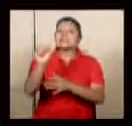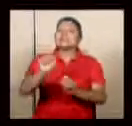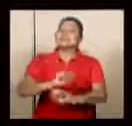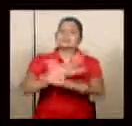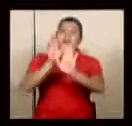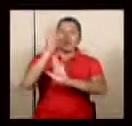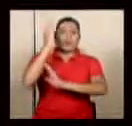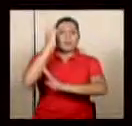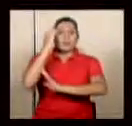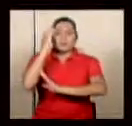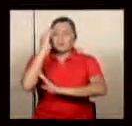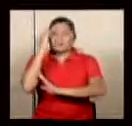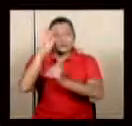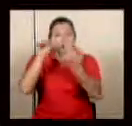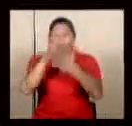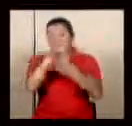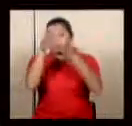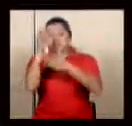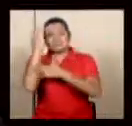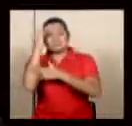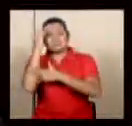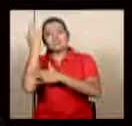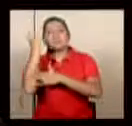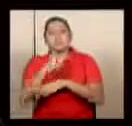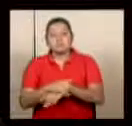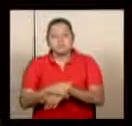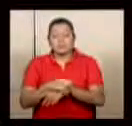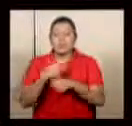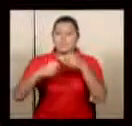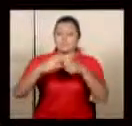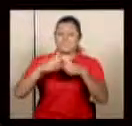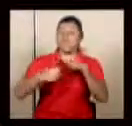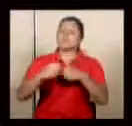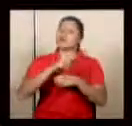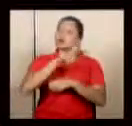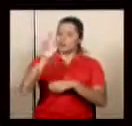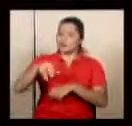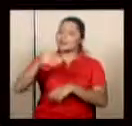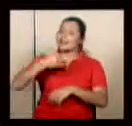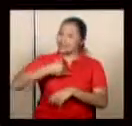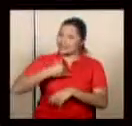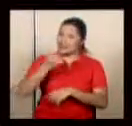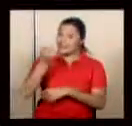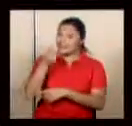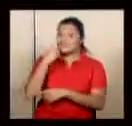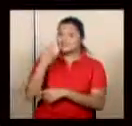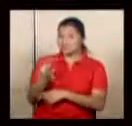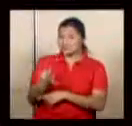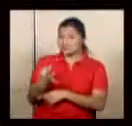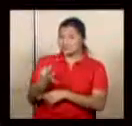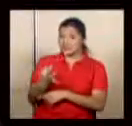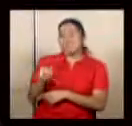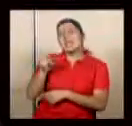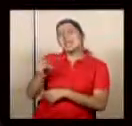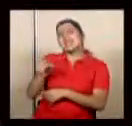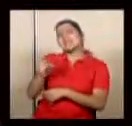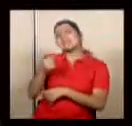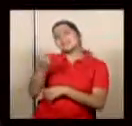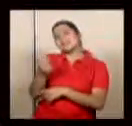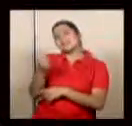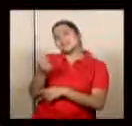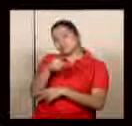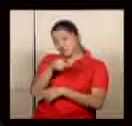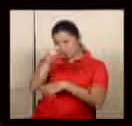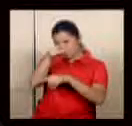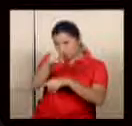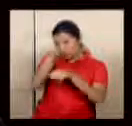preocupación de todos es legítima o sea el problema es que estamos con un déficit y el déficit para entenderlo en su dimensión